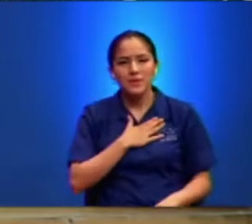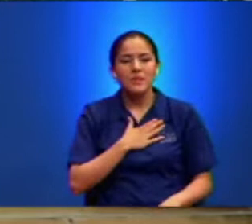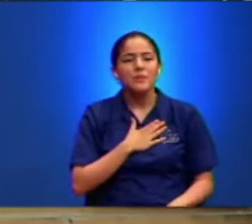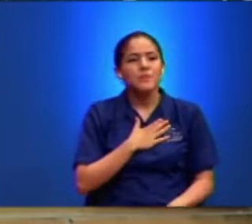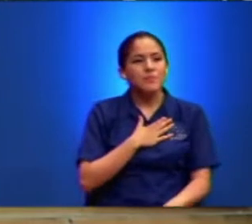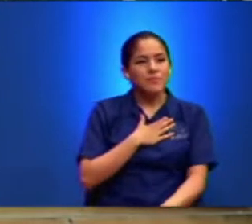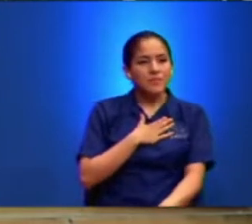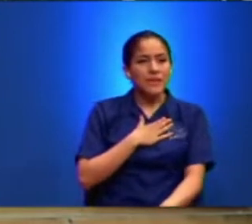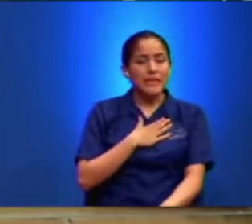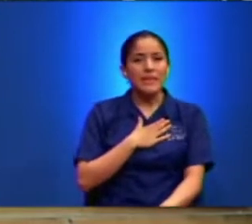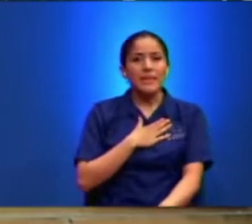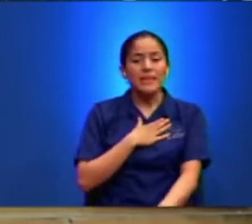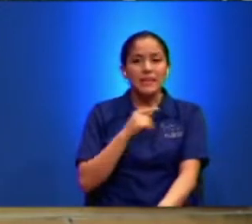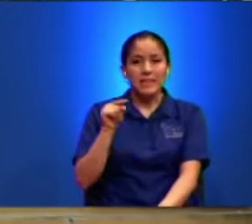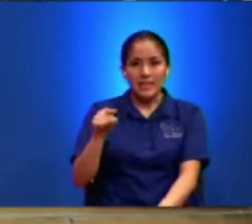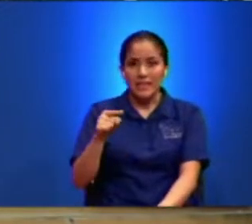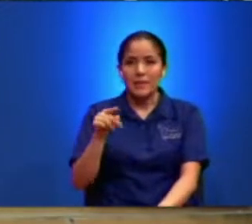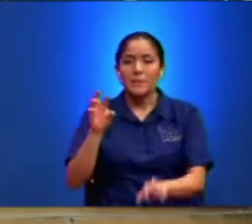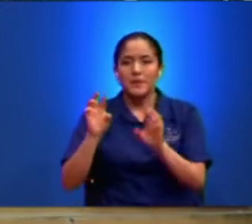Y entonces me dijo